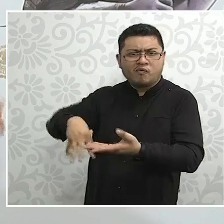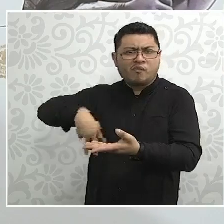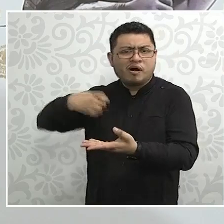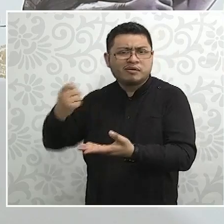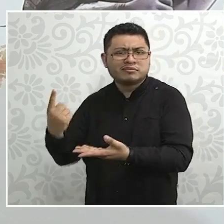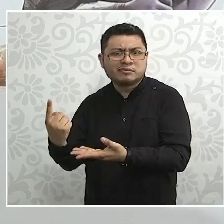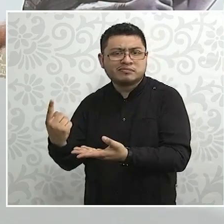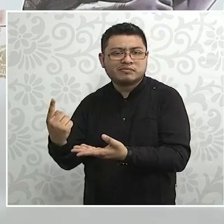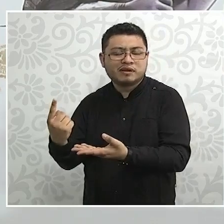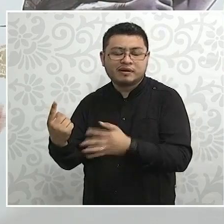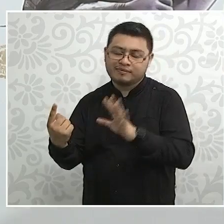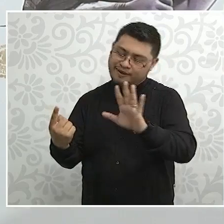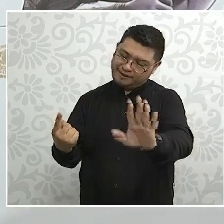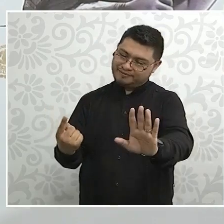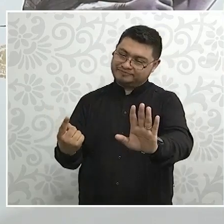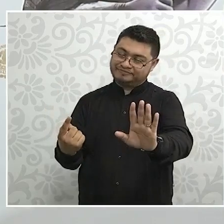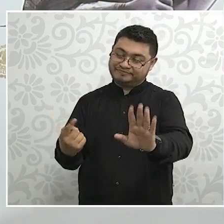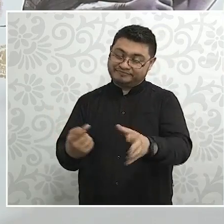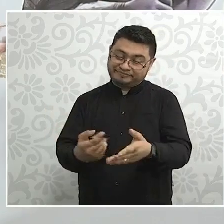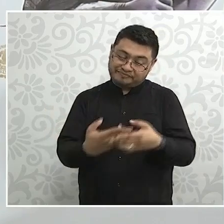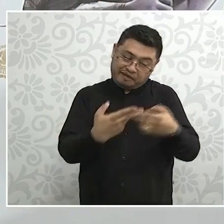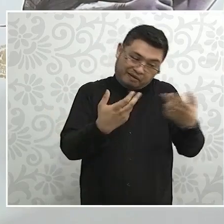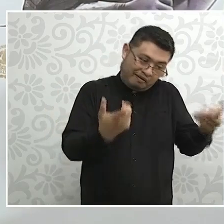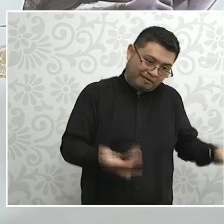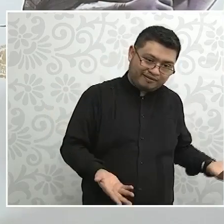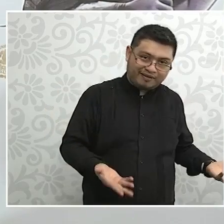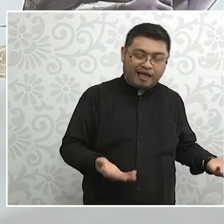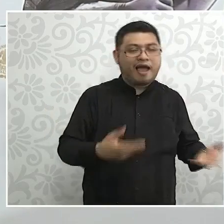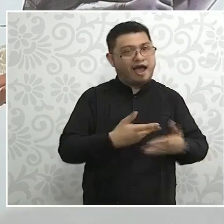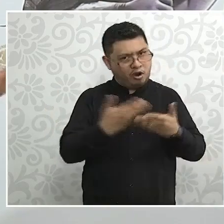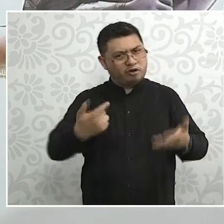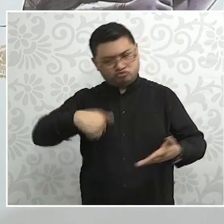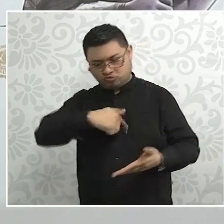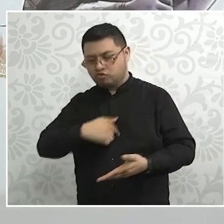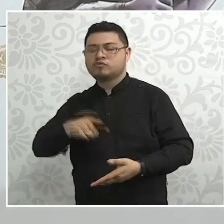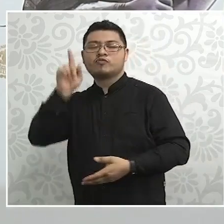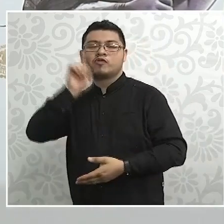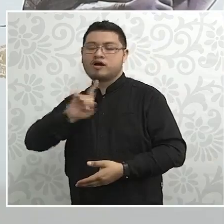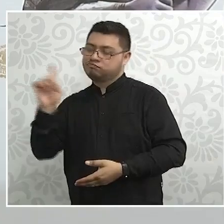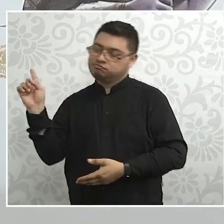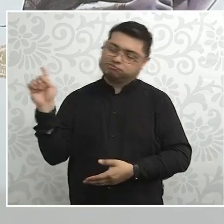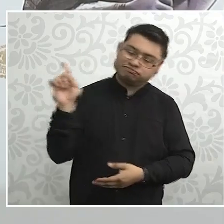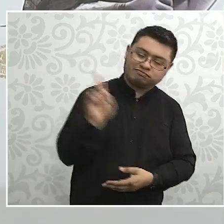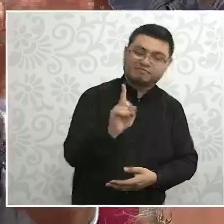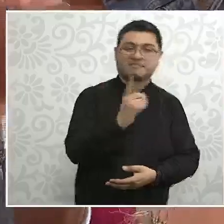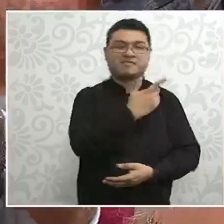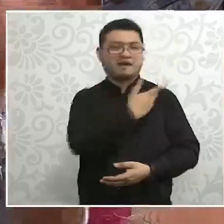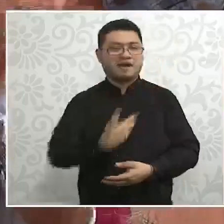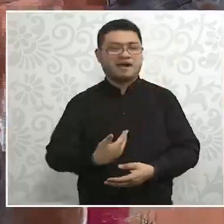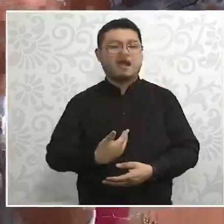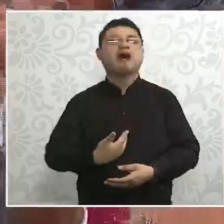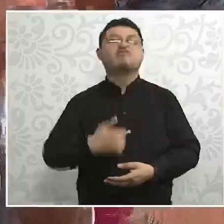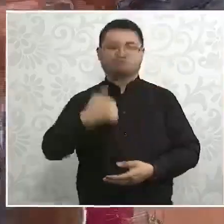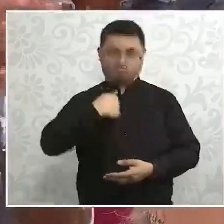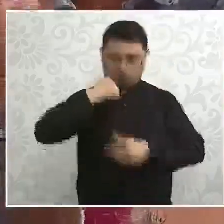Pues como llegó una mujer presidenta, ahora vamos a reconocer el trabajo de las mujeres mexicanas.